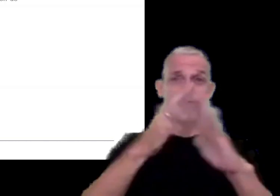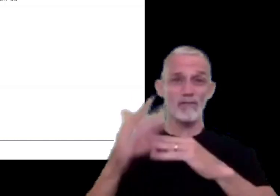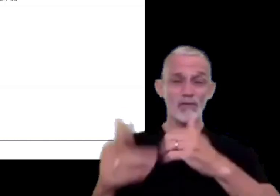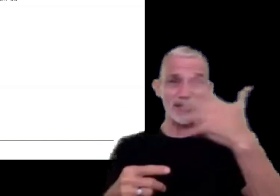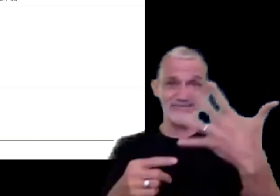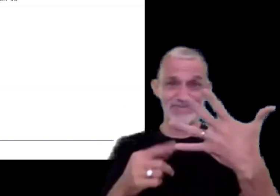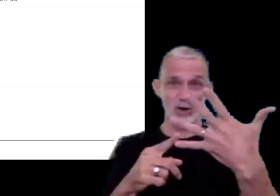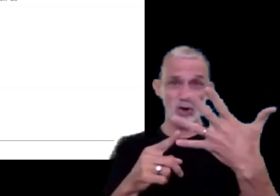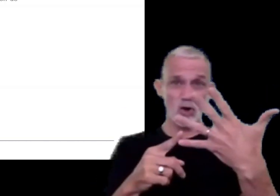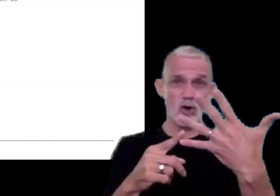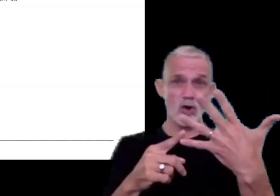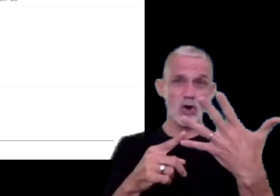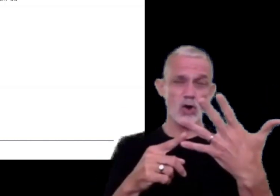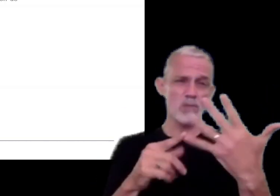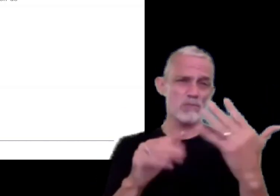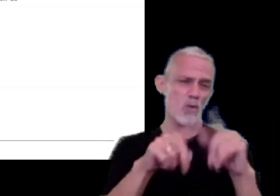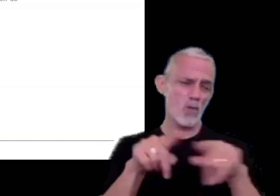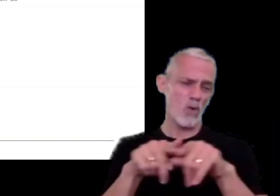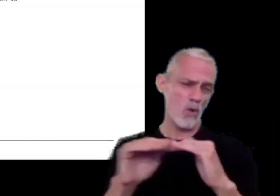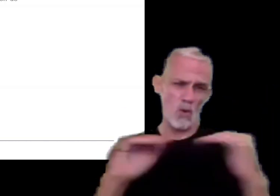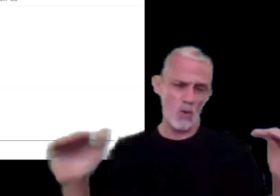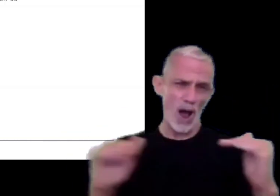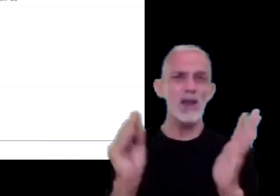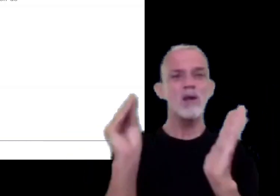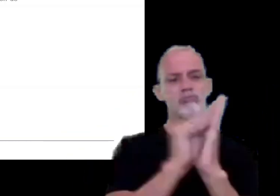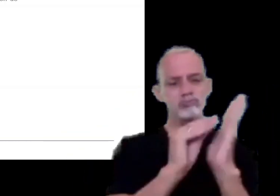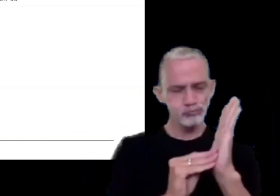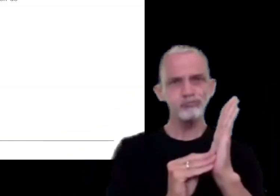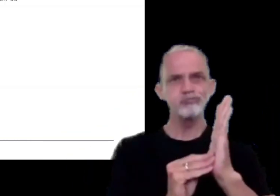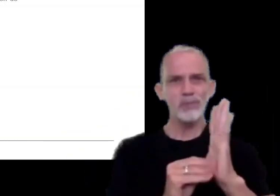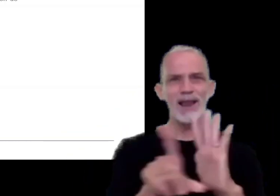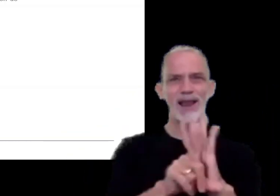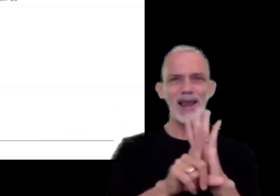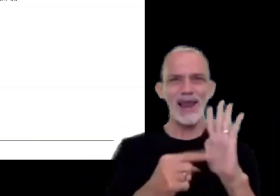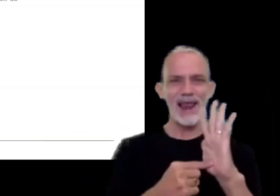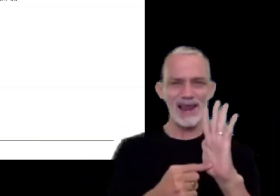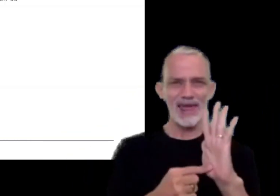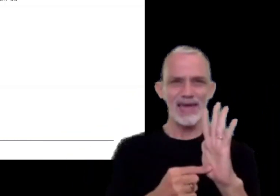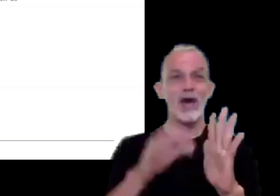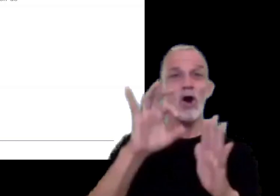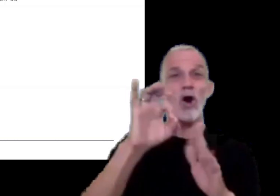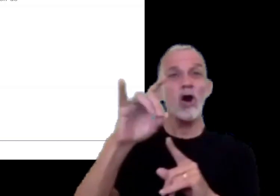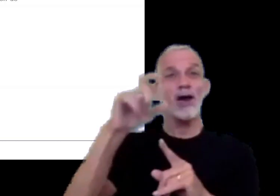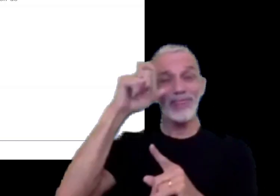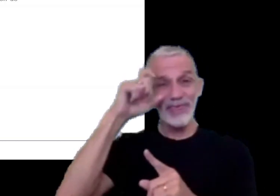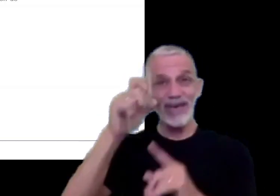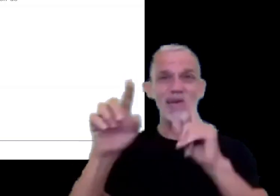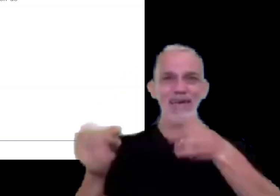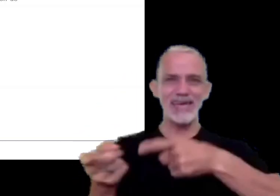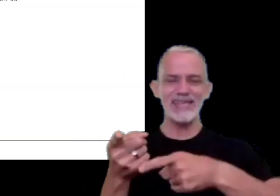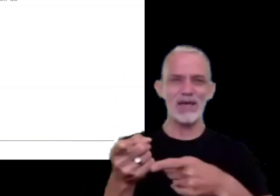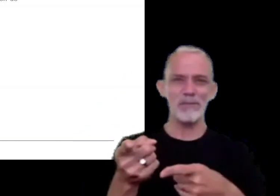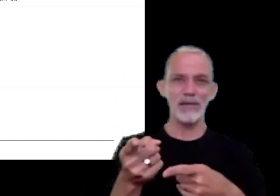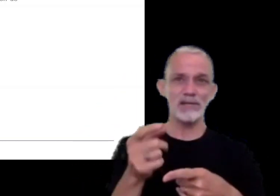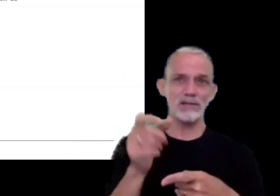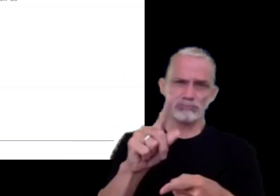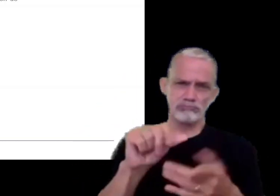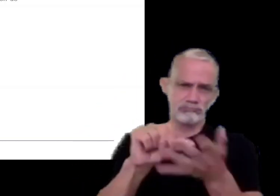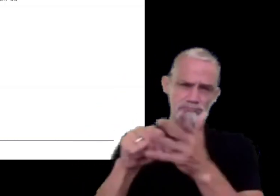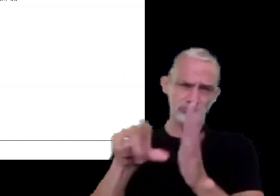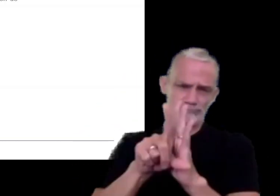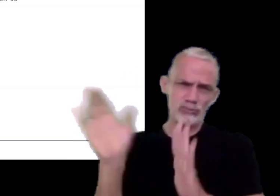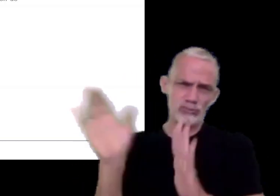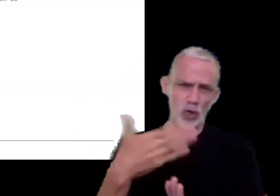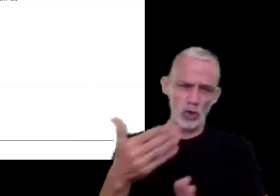tradicionales que están establecidos en la OCDE y también en prácticamente todas las normativas